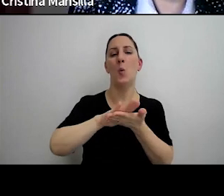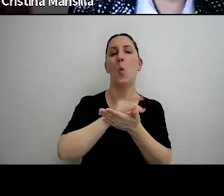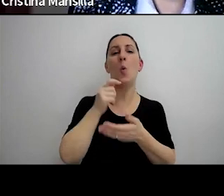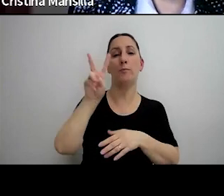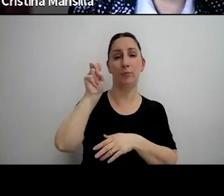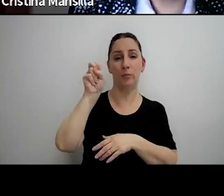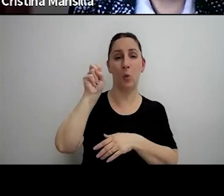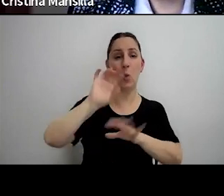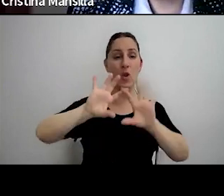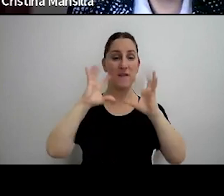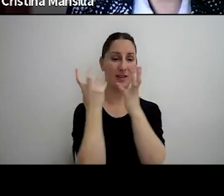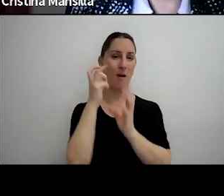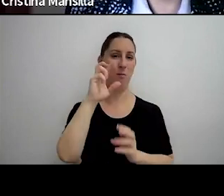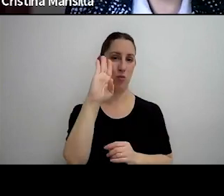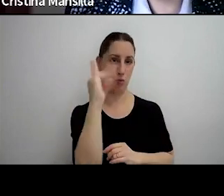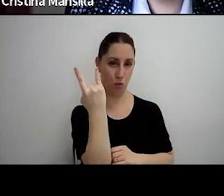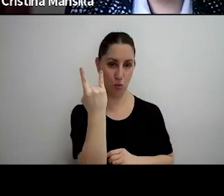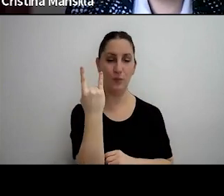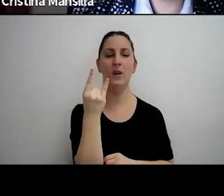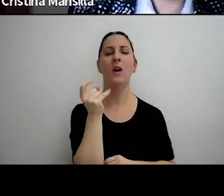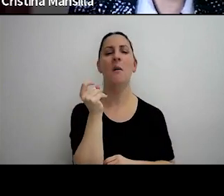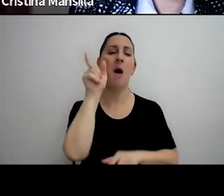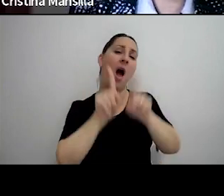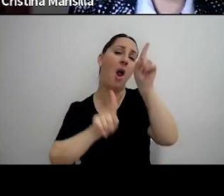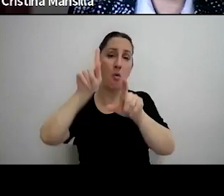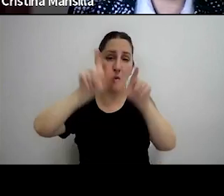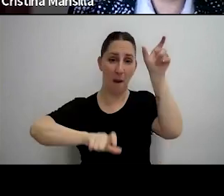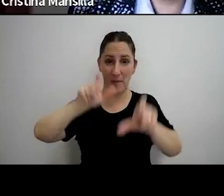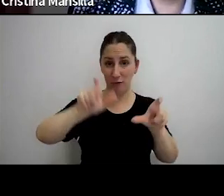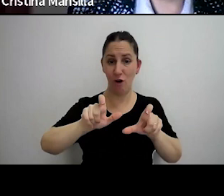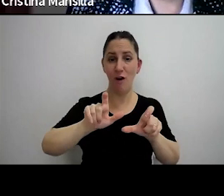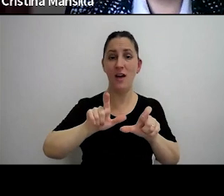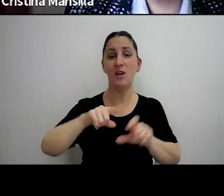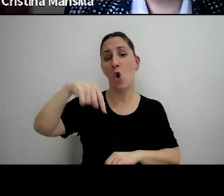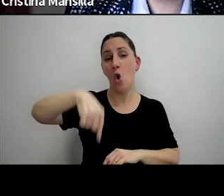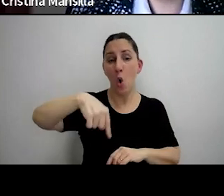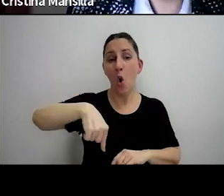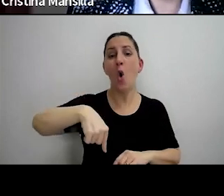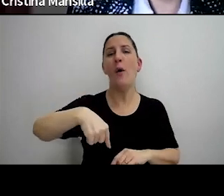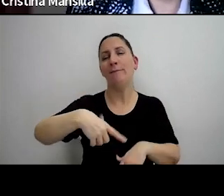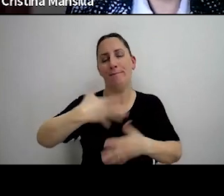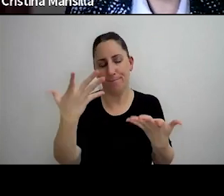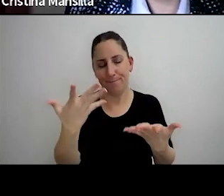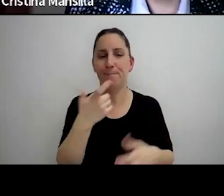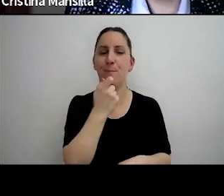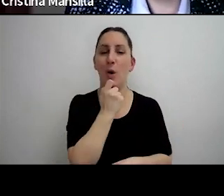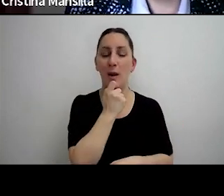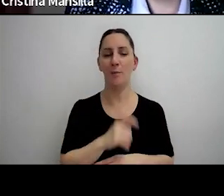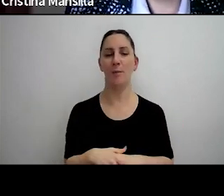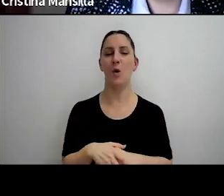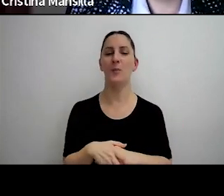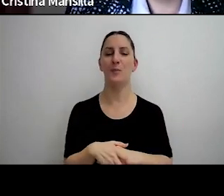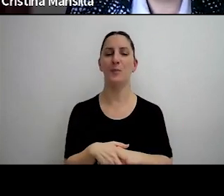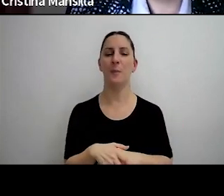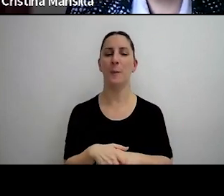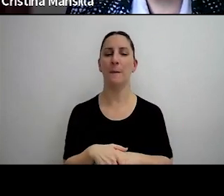algunos ciudadanos que hoy tengan, por ejemplo, es el aumento